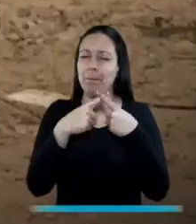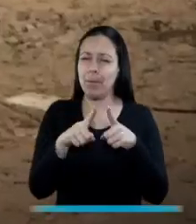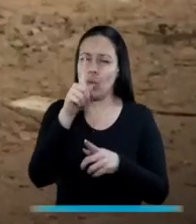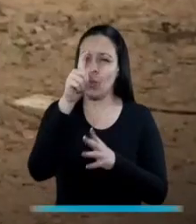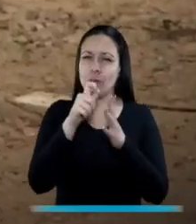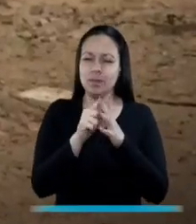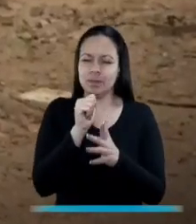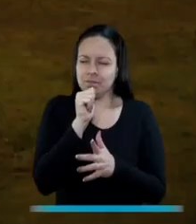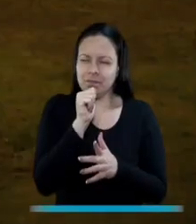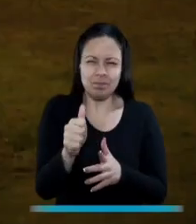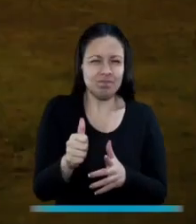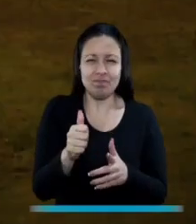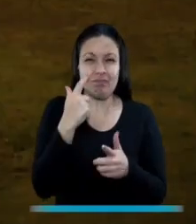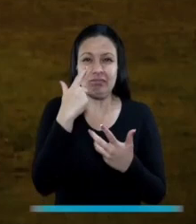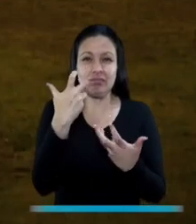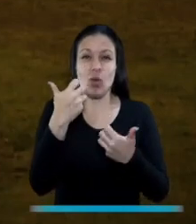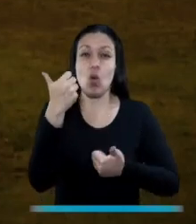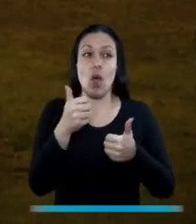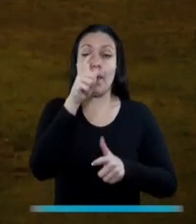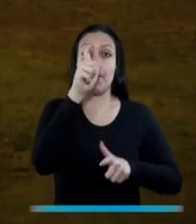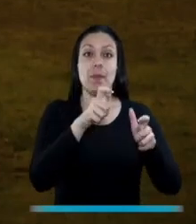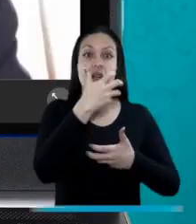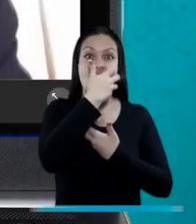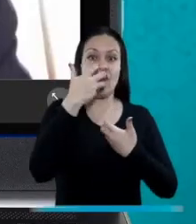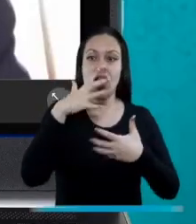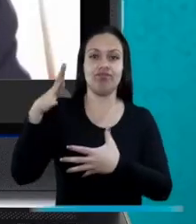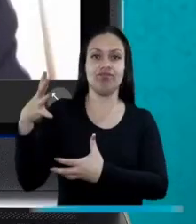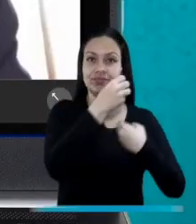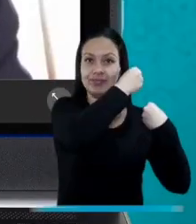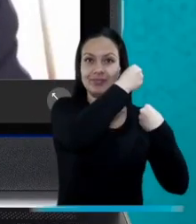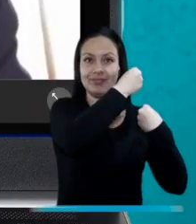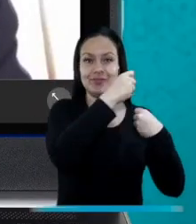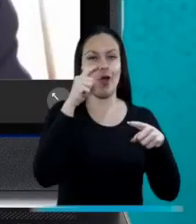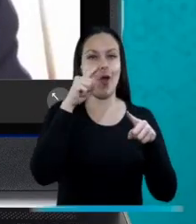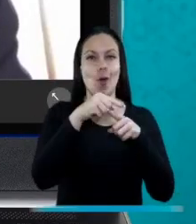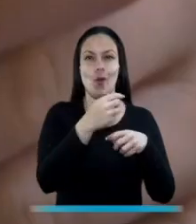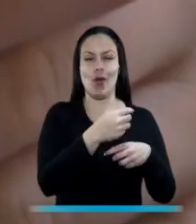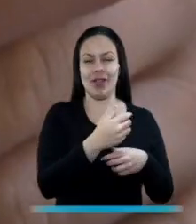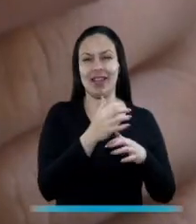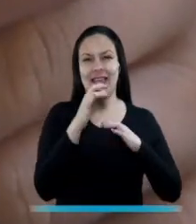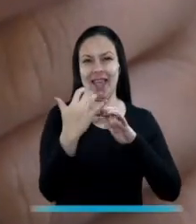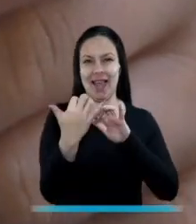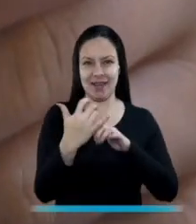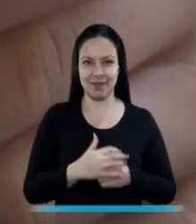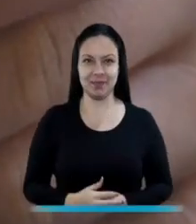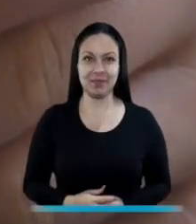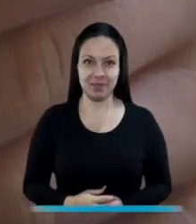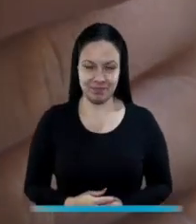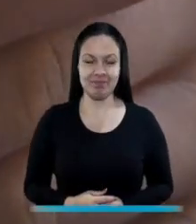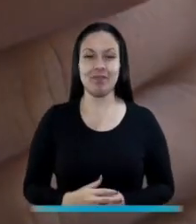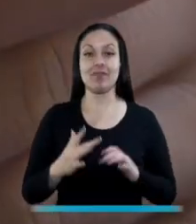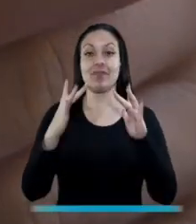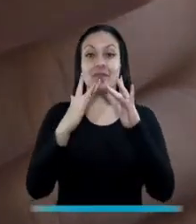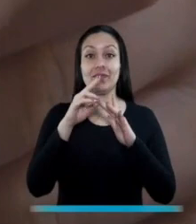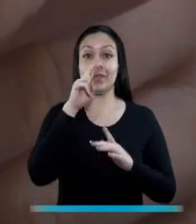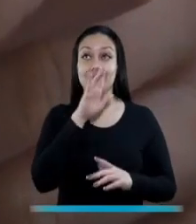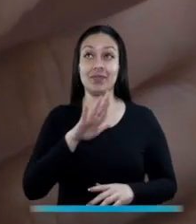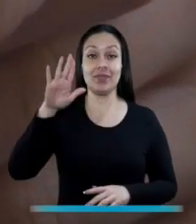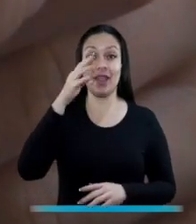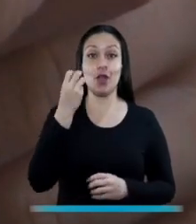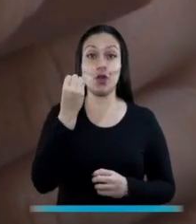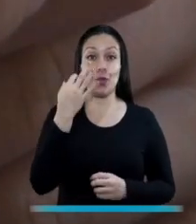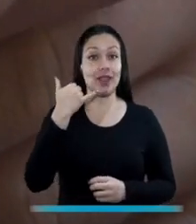peor que es el riesgo de ser reclutados ilegalmente por grupos armados al margen de la ley. Contáctenos a nuestra línea telefónica